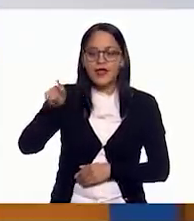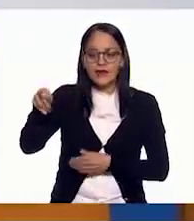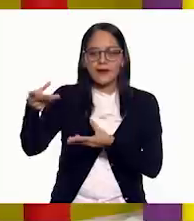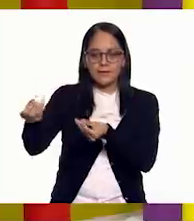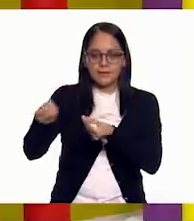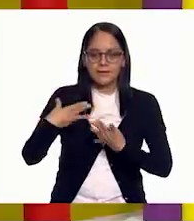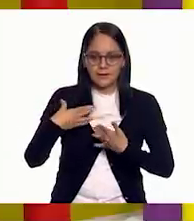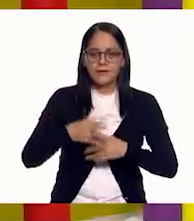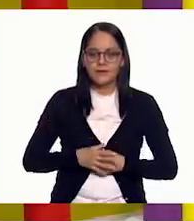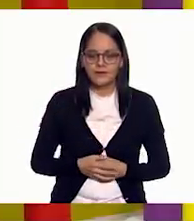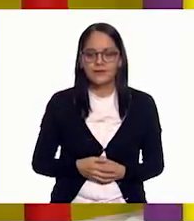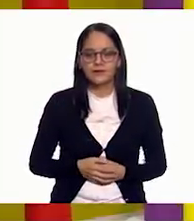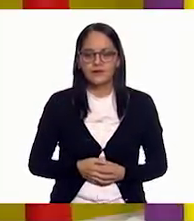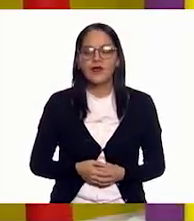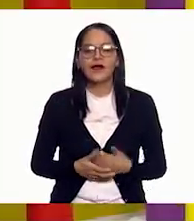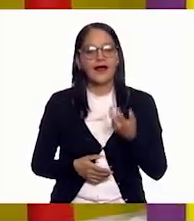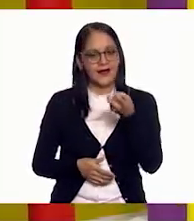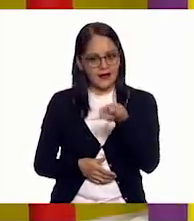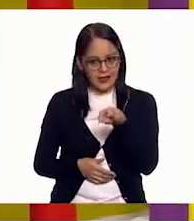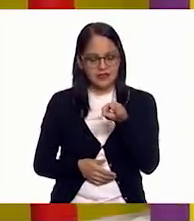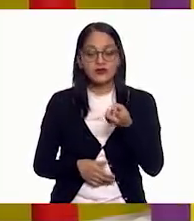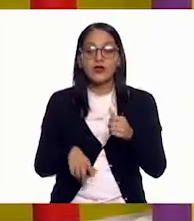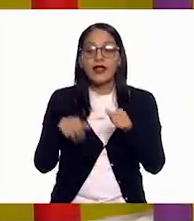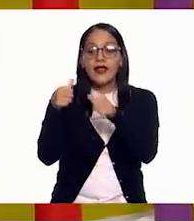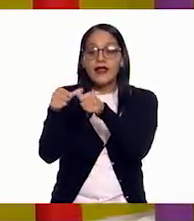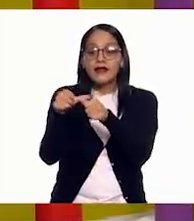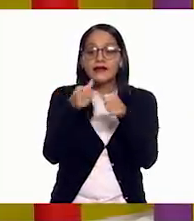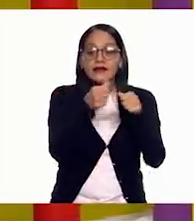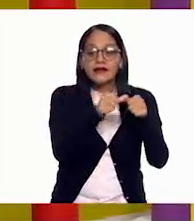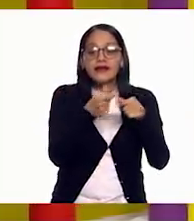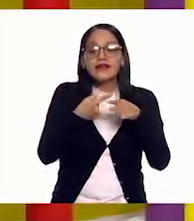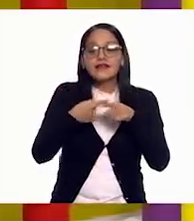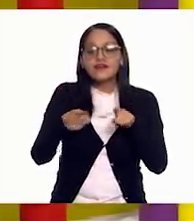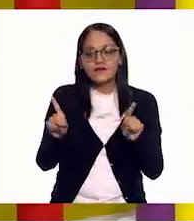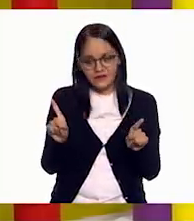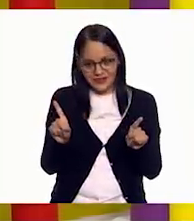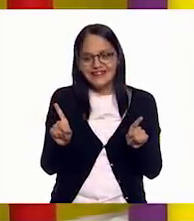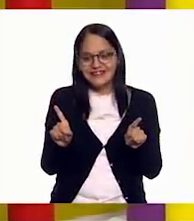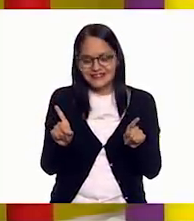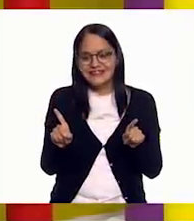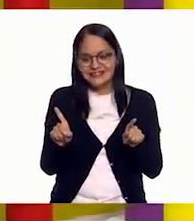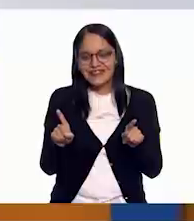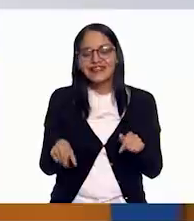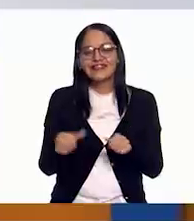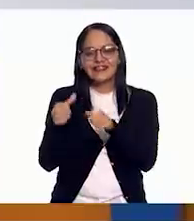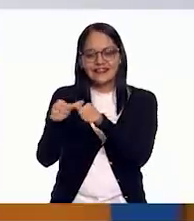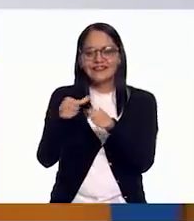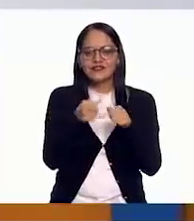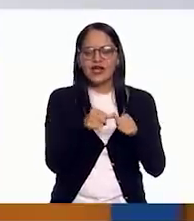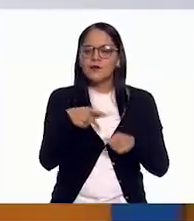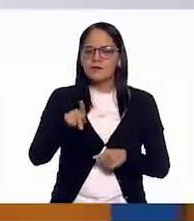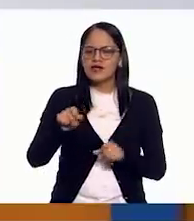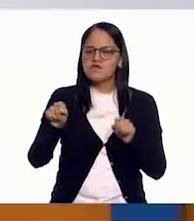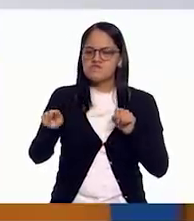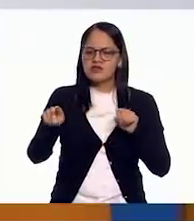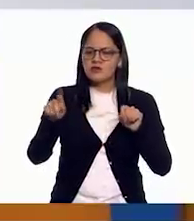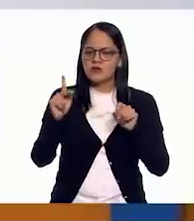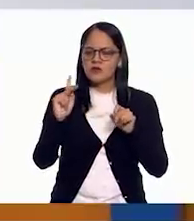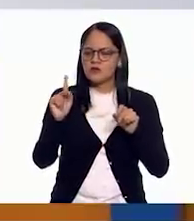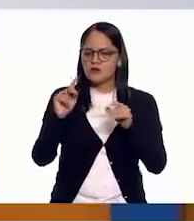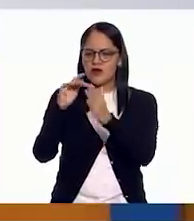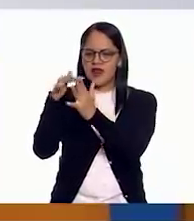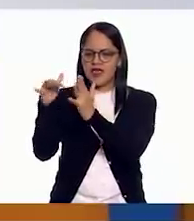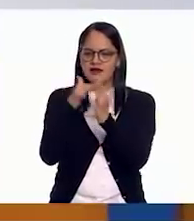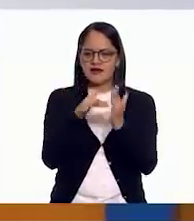Claro que sí. Y entonces son distintas tipografías, pero que dice exactamente lo mismo. Y yo tengo otra observación,